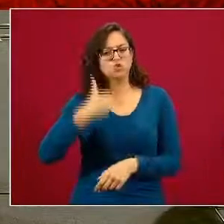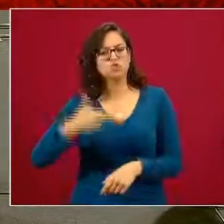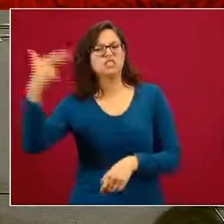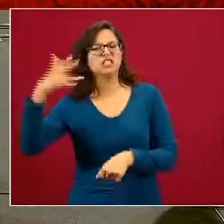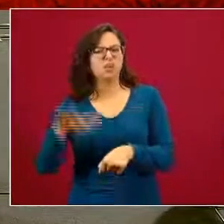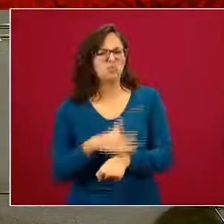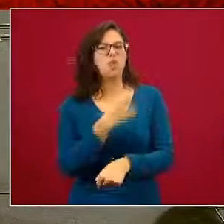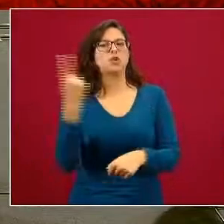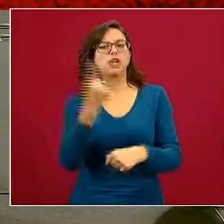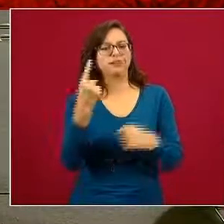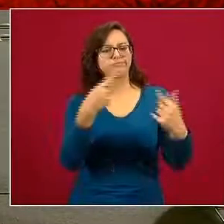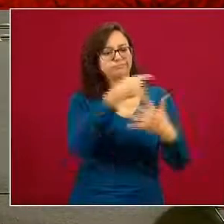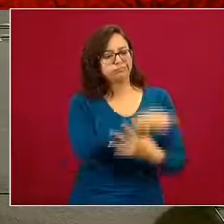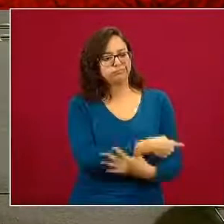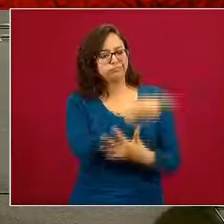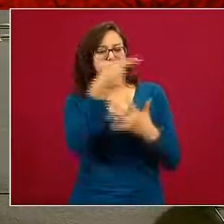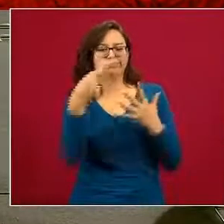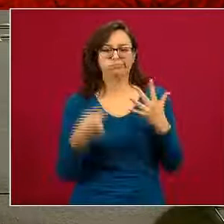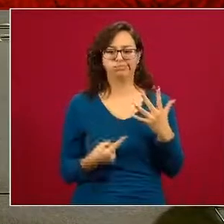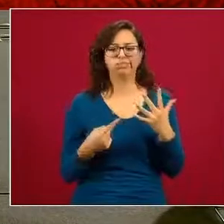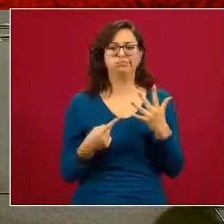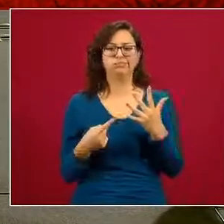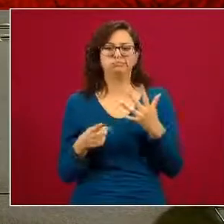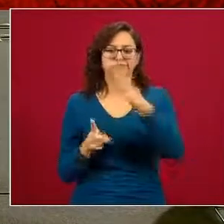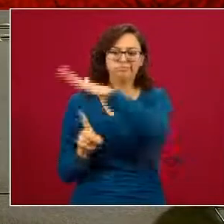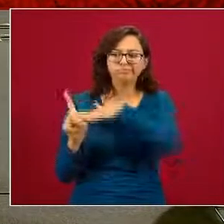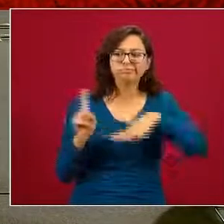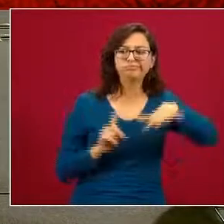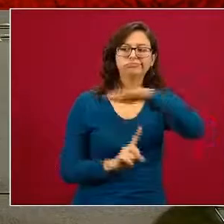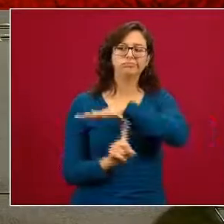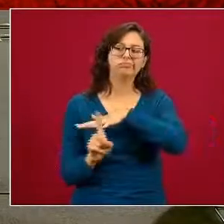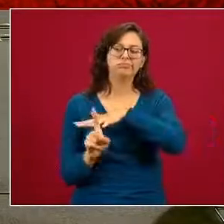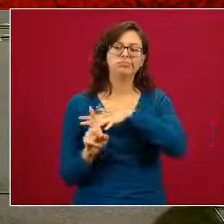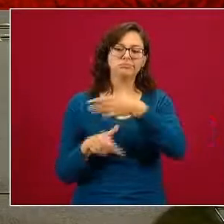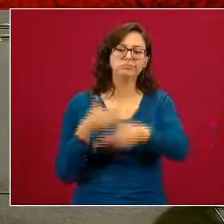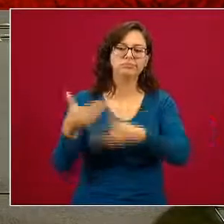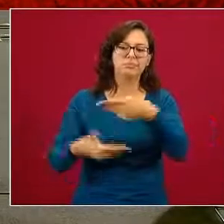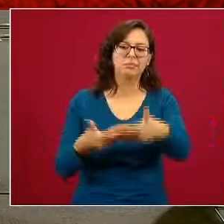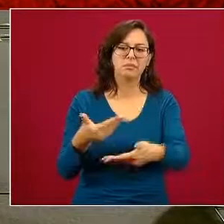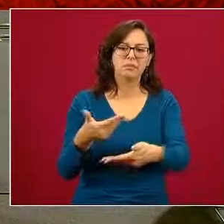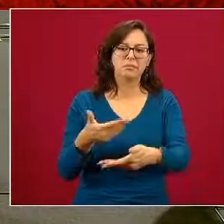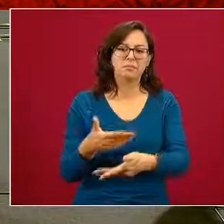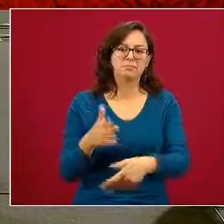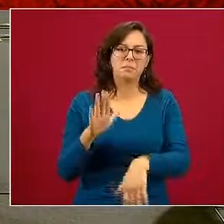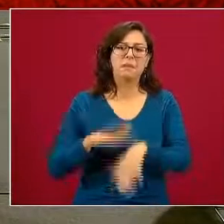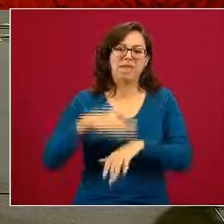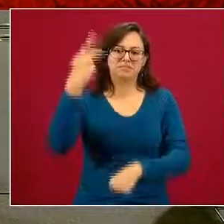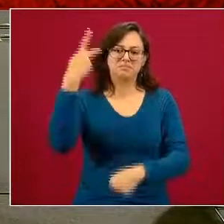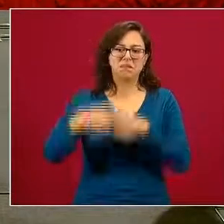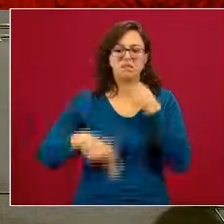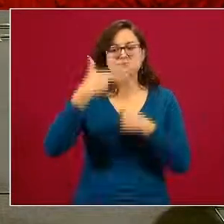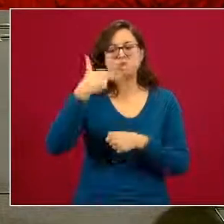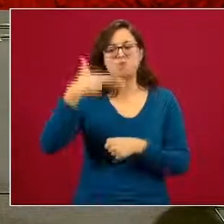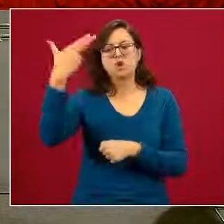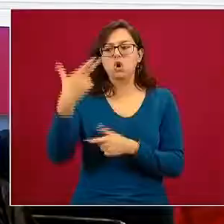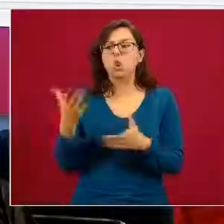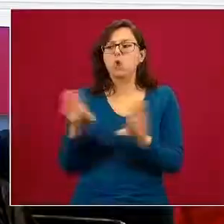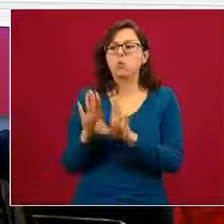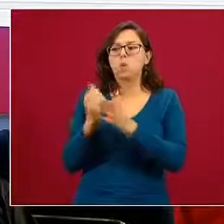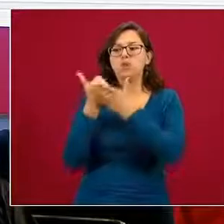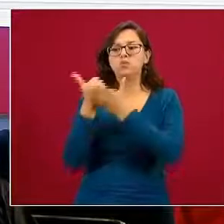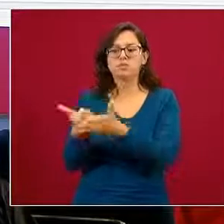previamente que tienen que ver con el riesgo de suicidio y con la protección para ese comportamiento